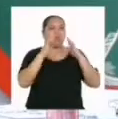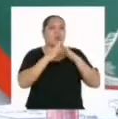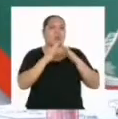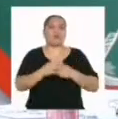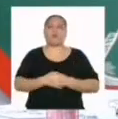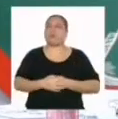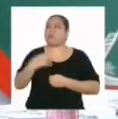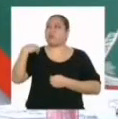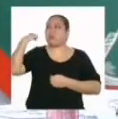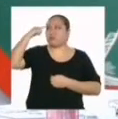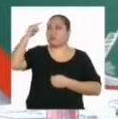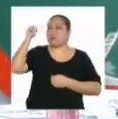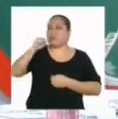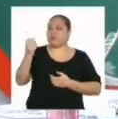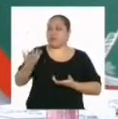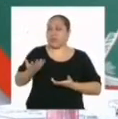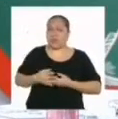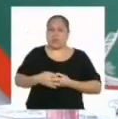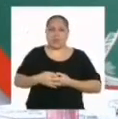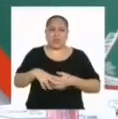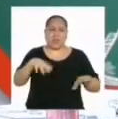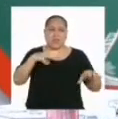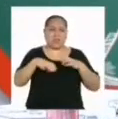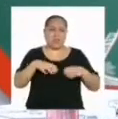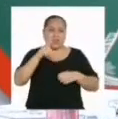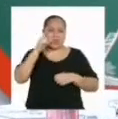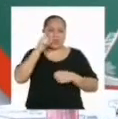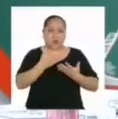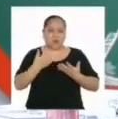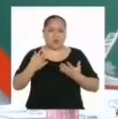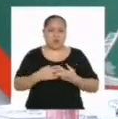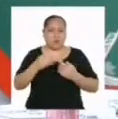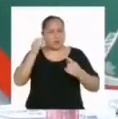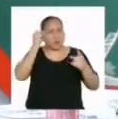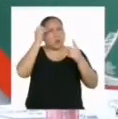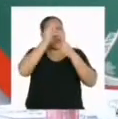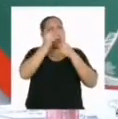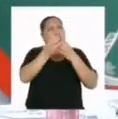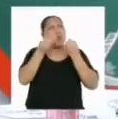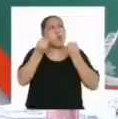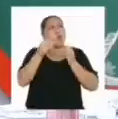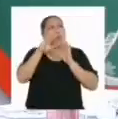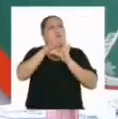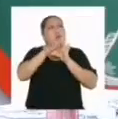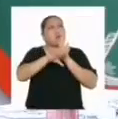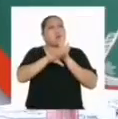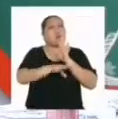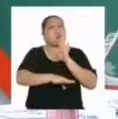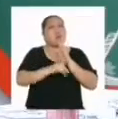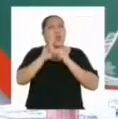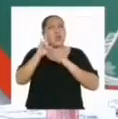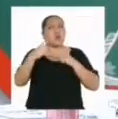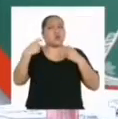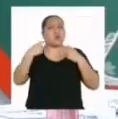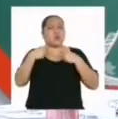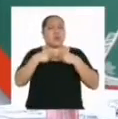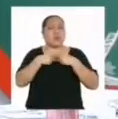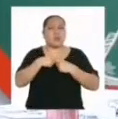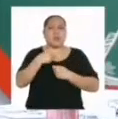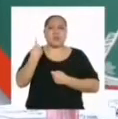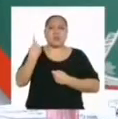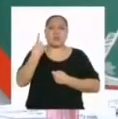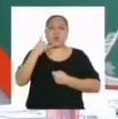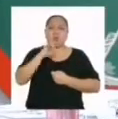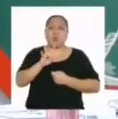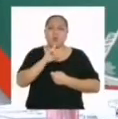Creo que si algo podemos hacer desde este programa es pensar un reto relacionado a cómo reducir nuestro consumo de energía y